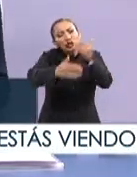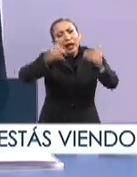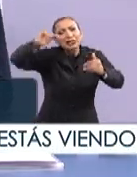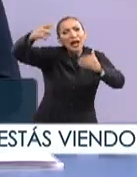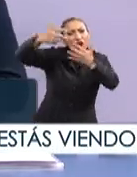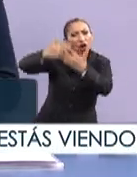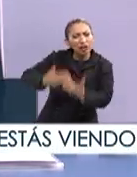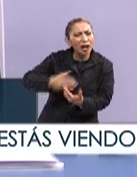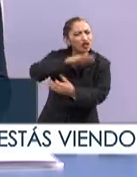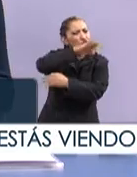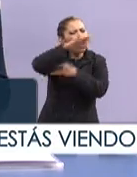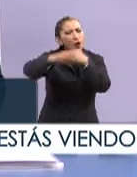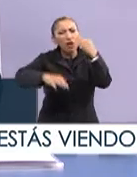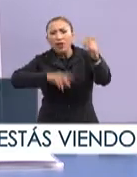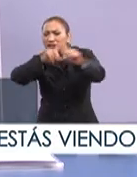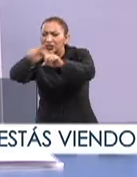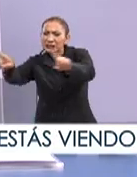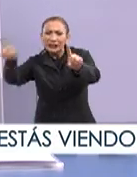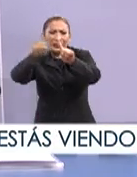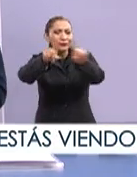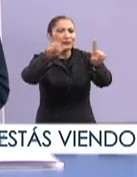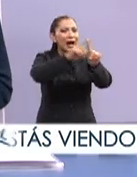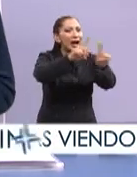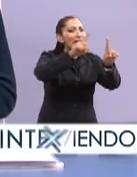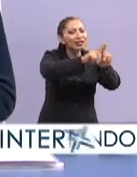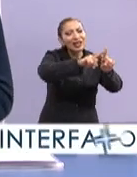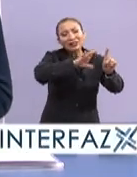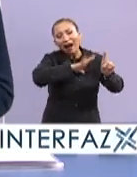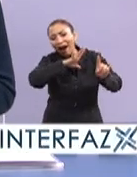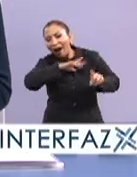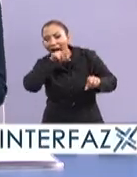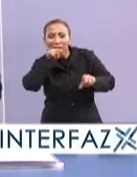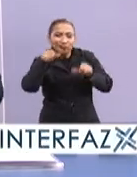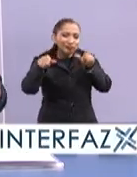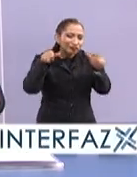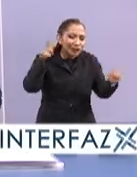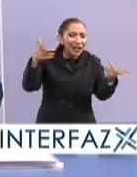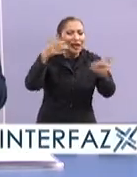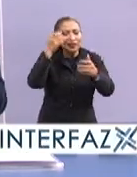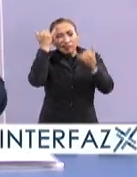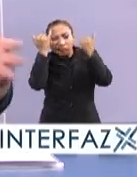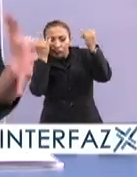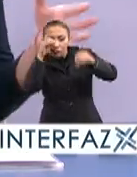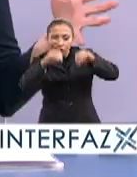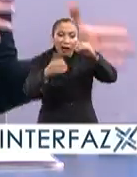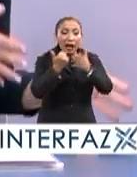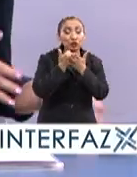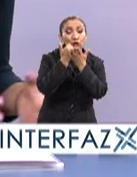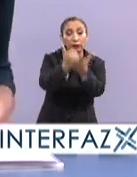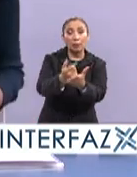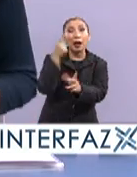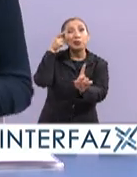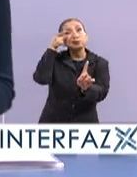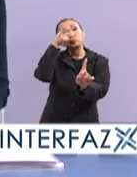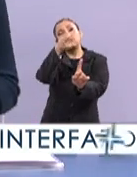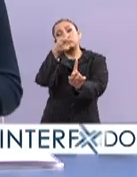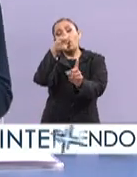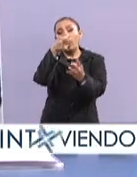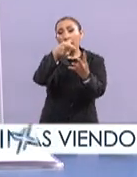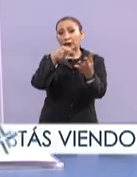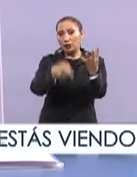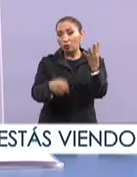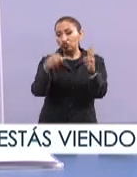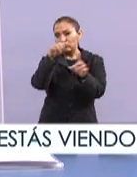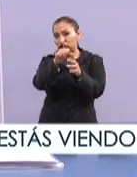tecnología y todas las diferentes gamas y pues desarrollos que nos pueden ayudar a alcanzar estos objetivos